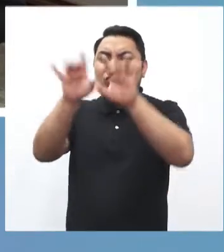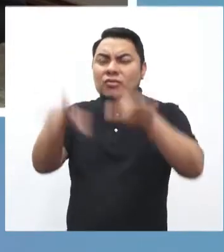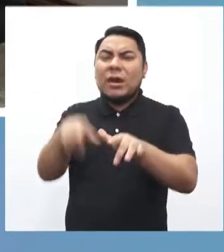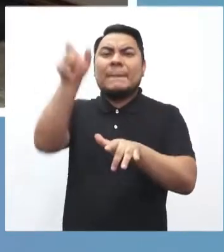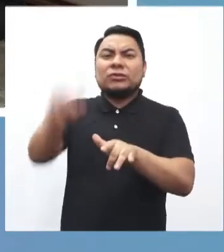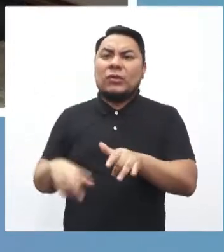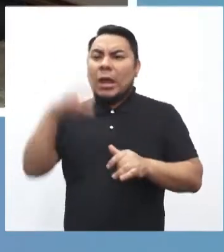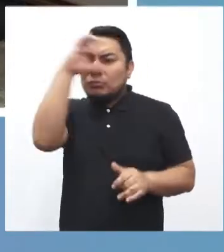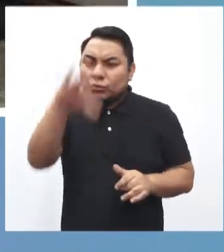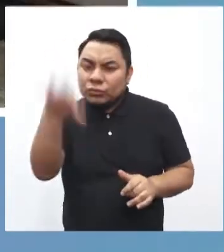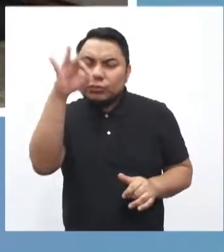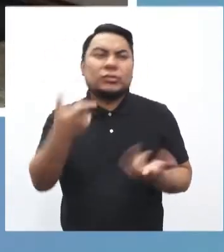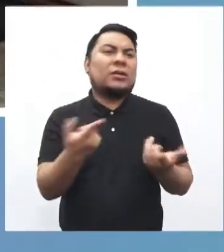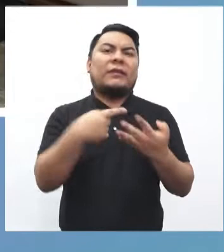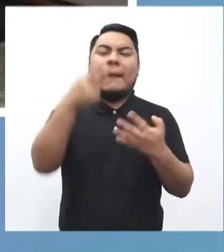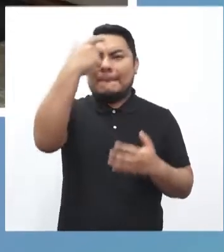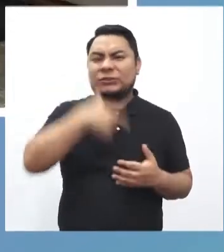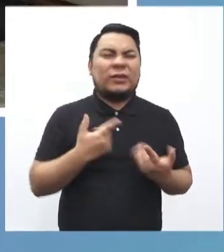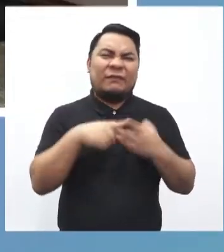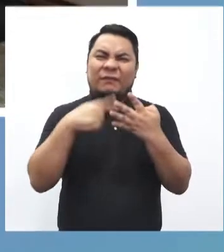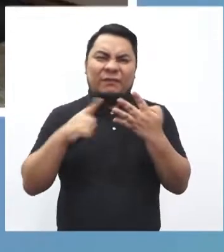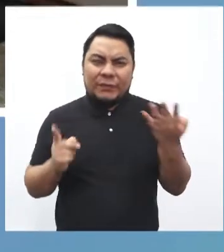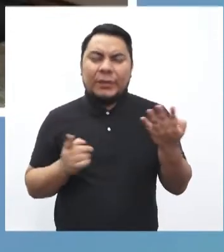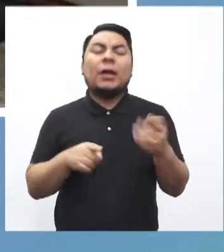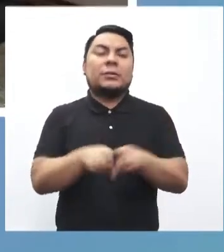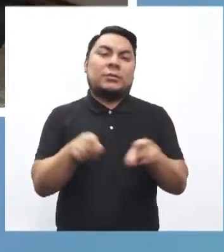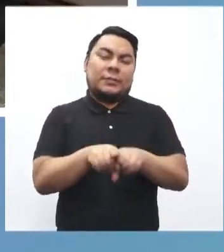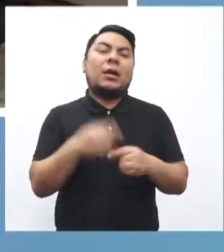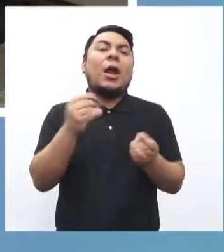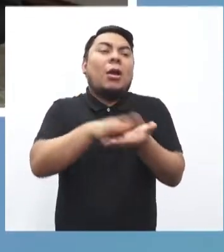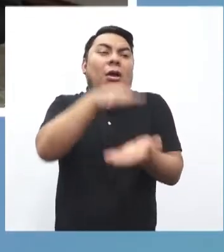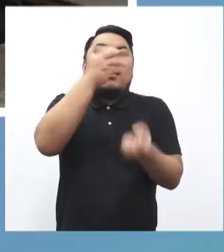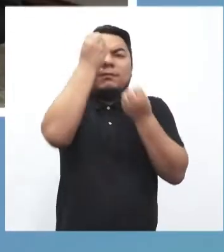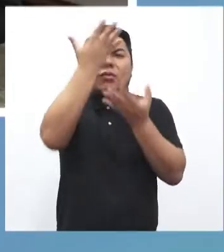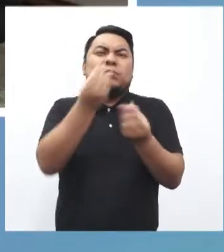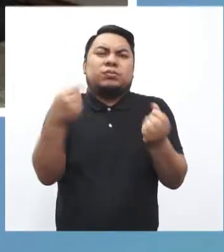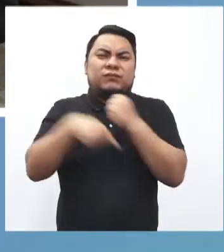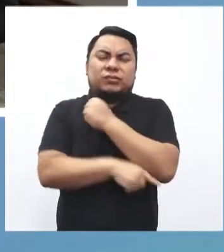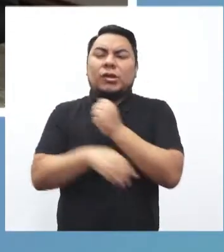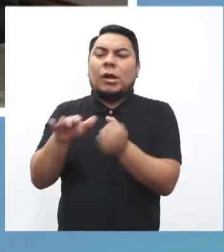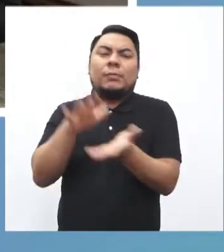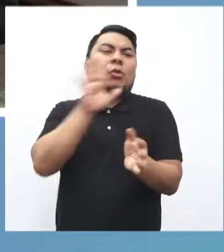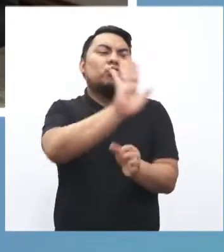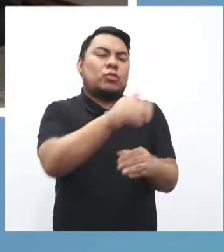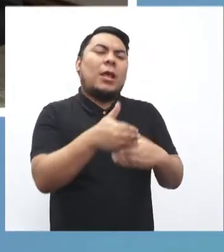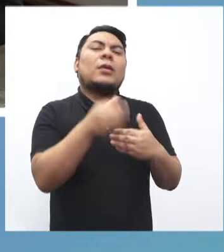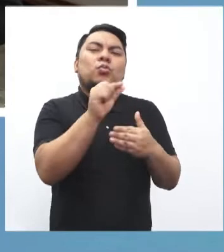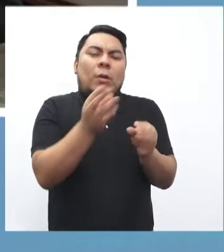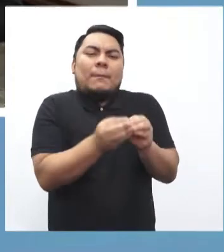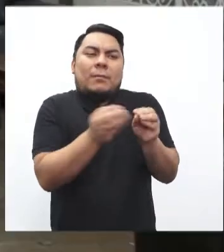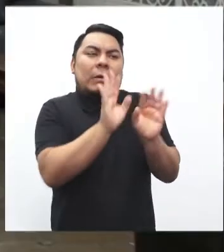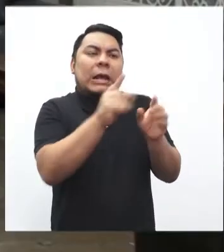logística, de recurso humano y así también al volumen de la información. Si sucede alguno de estos